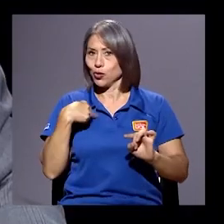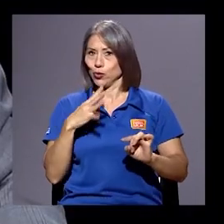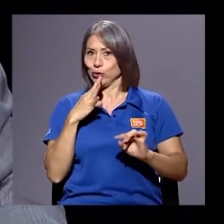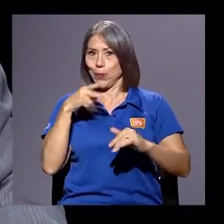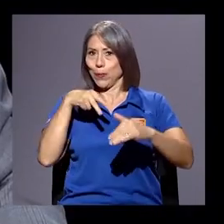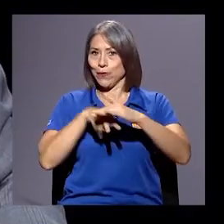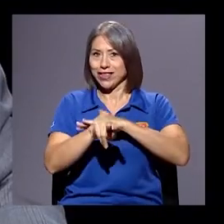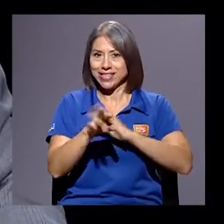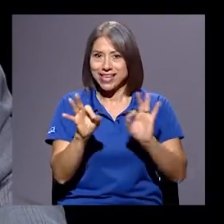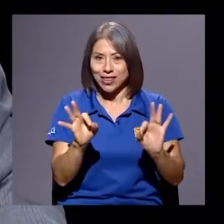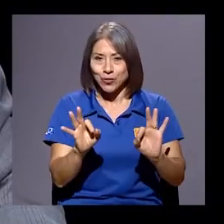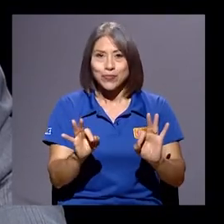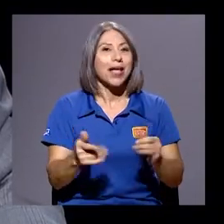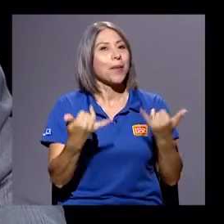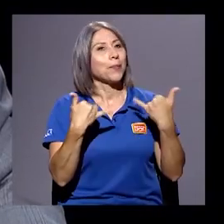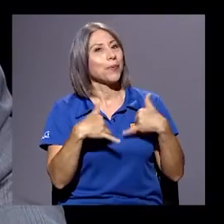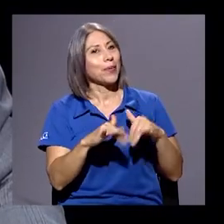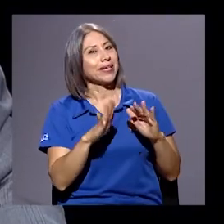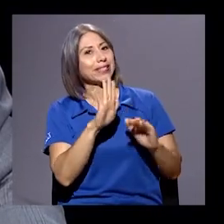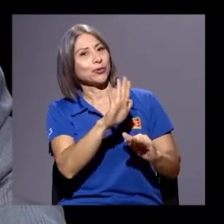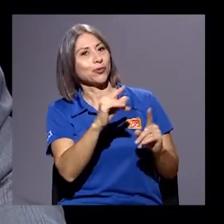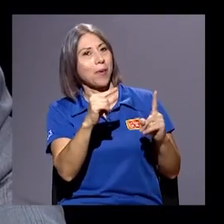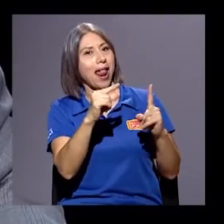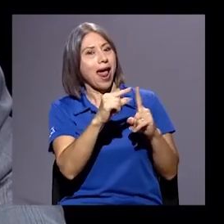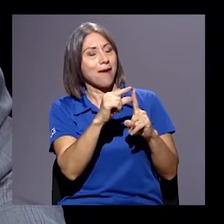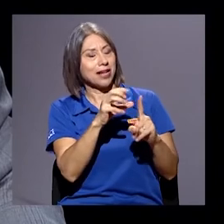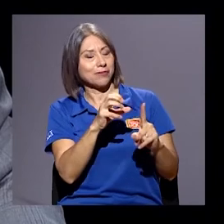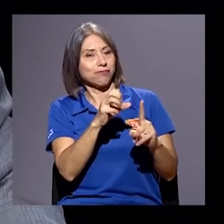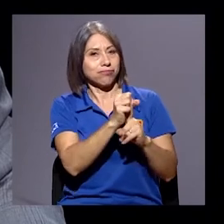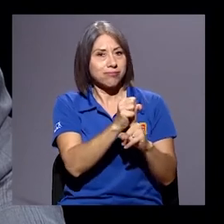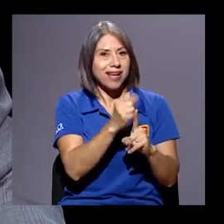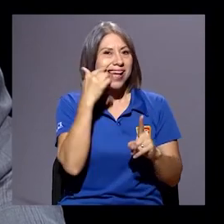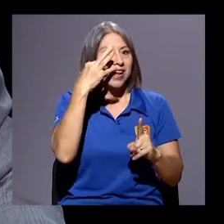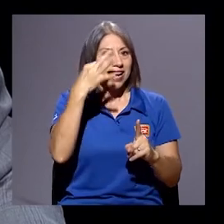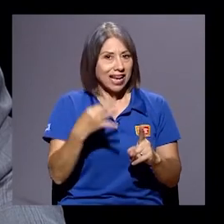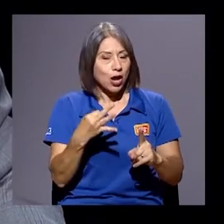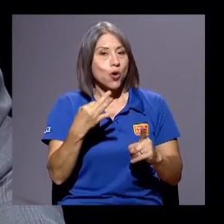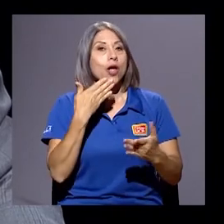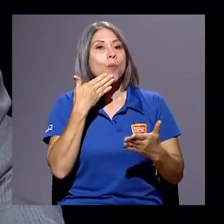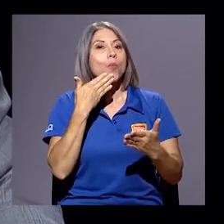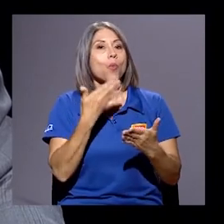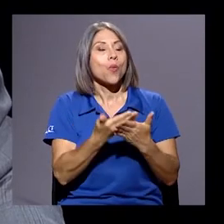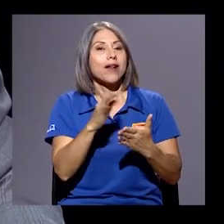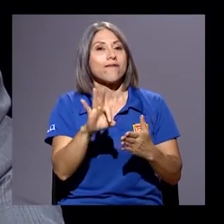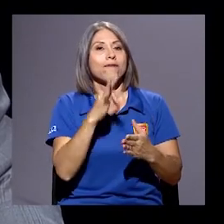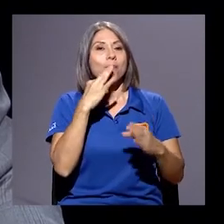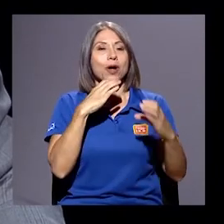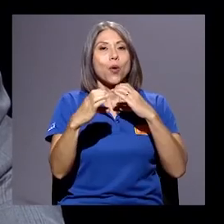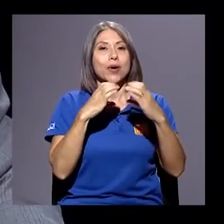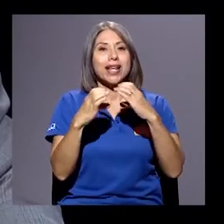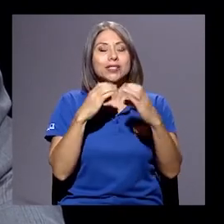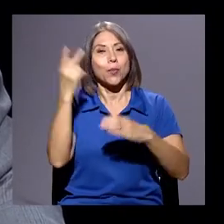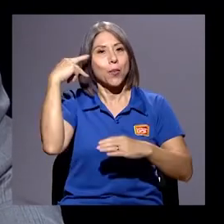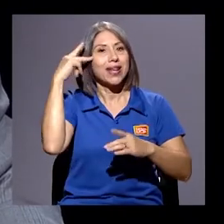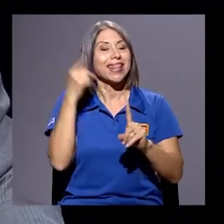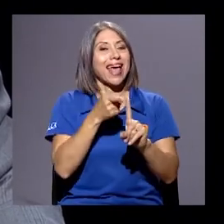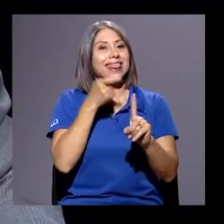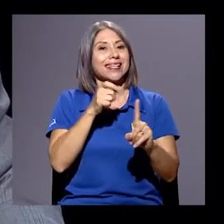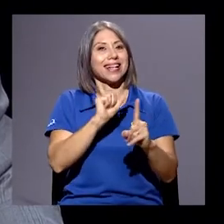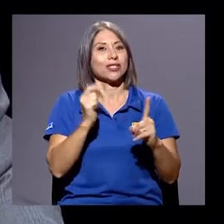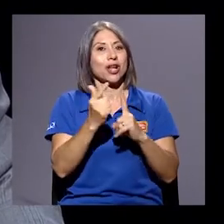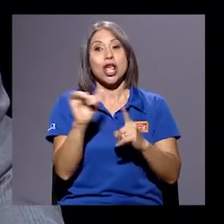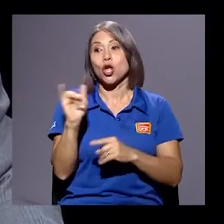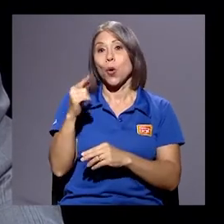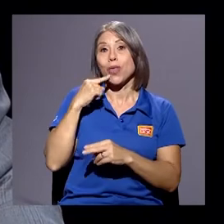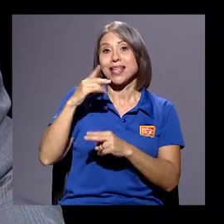quedo con las palabras de don Randall, que creo que hace un muy buen ejercicio de comunicación política desde la sociología. Y como decía Jean-Paul